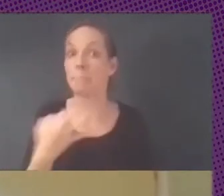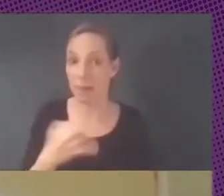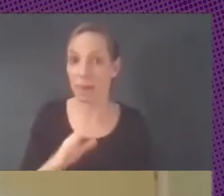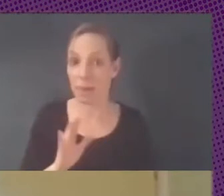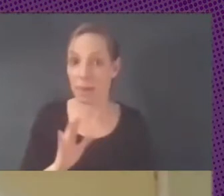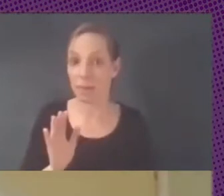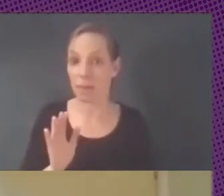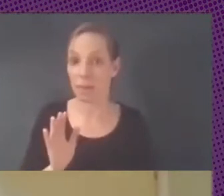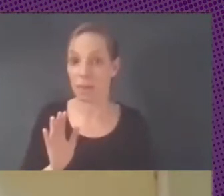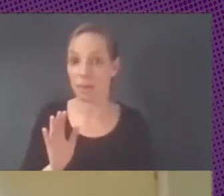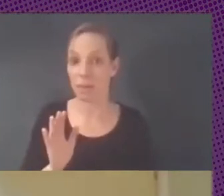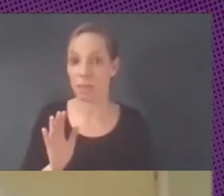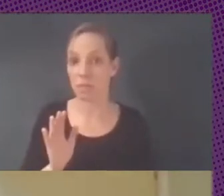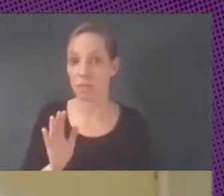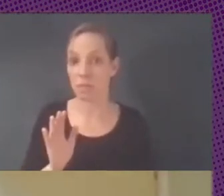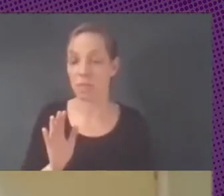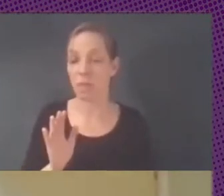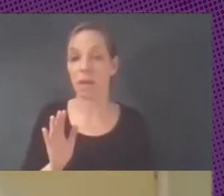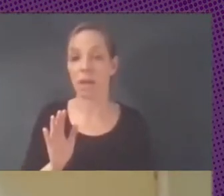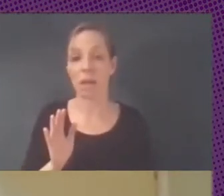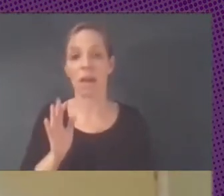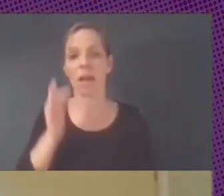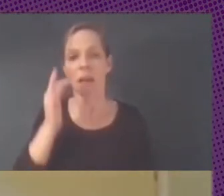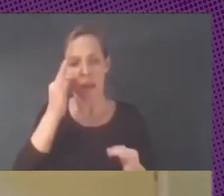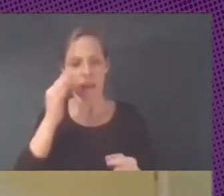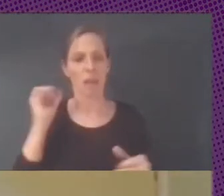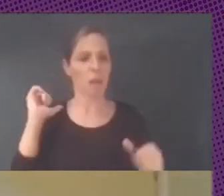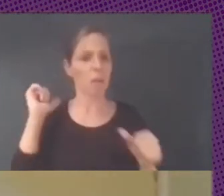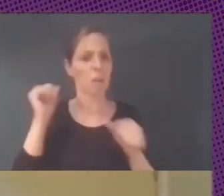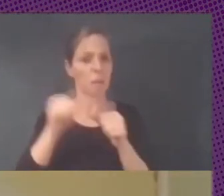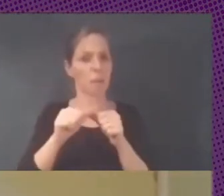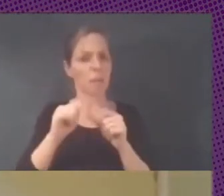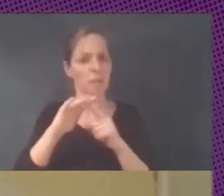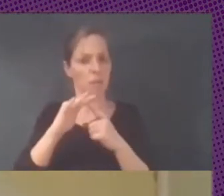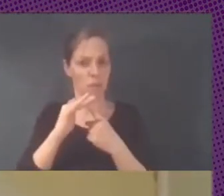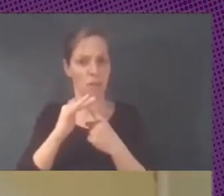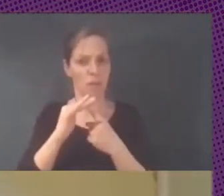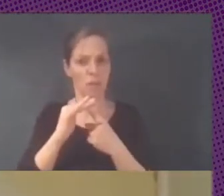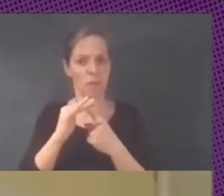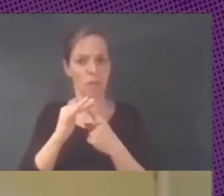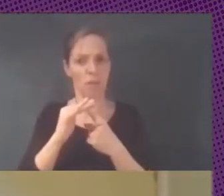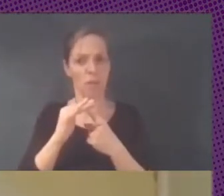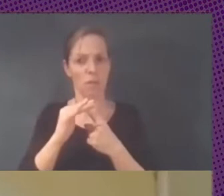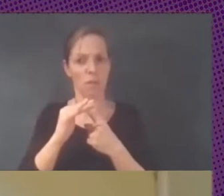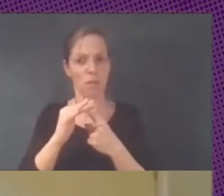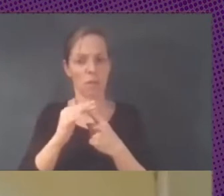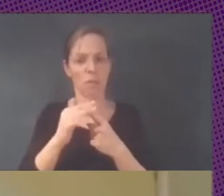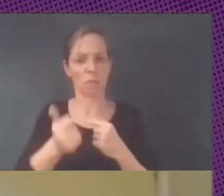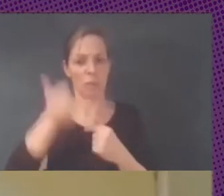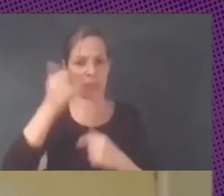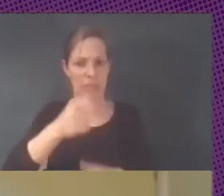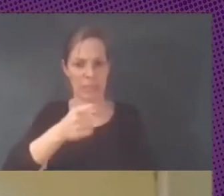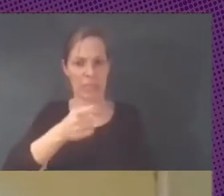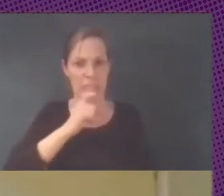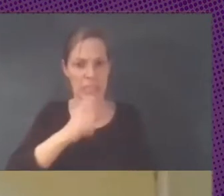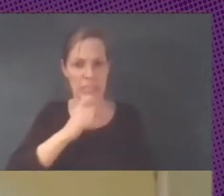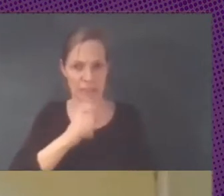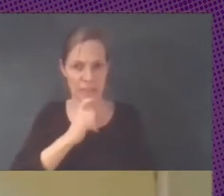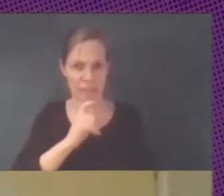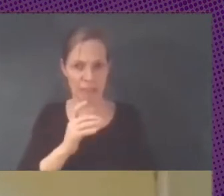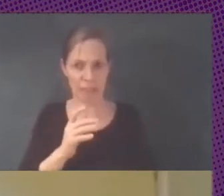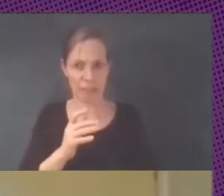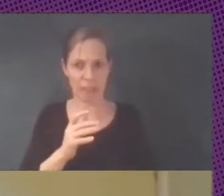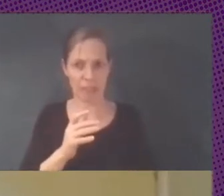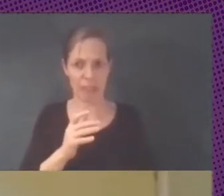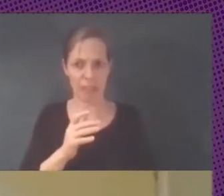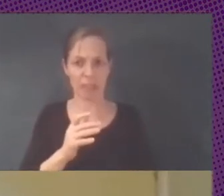en verdad es todo mucho más difícil hoy y por cuenta del